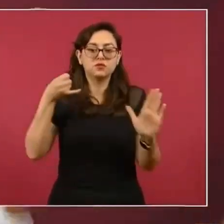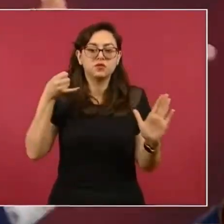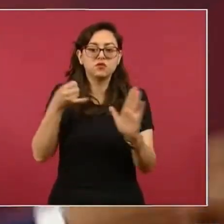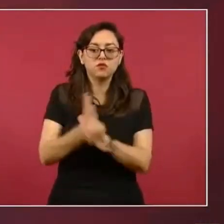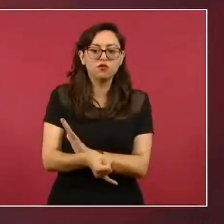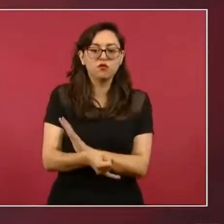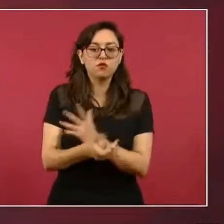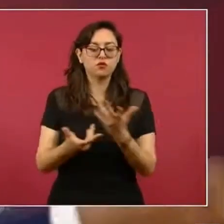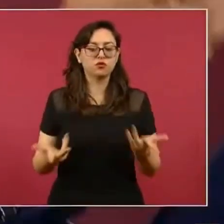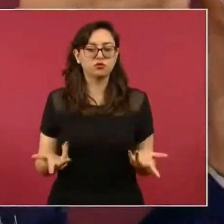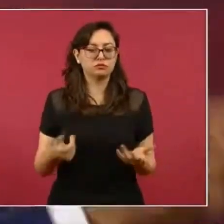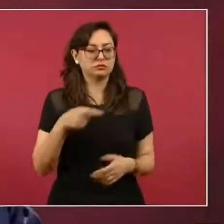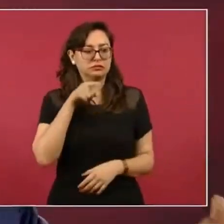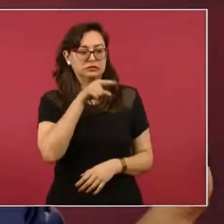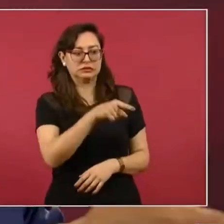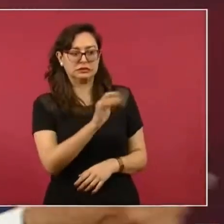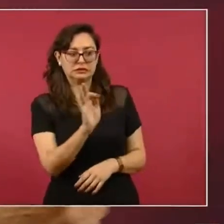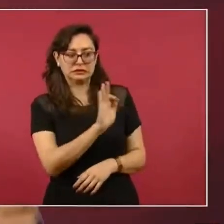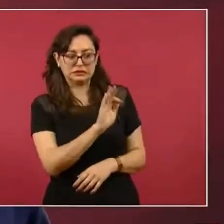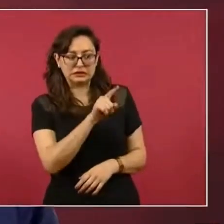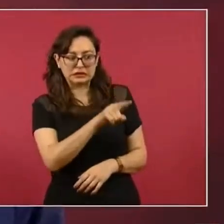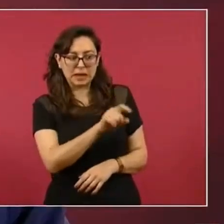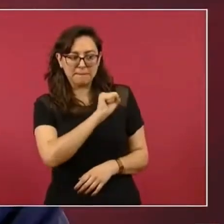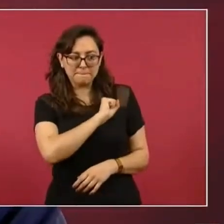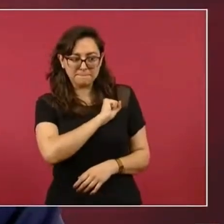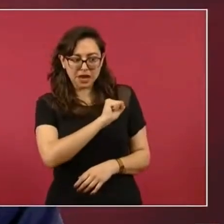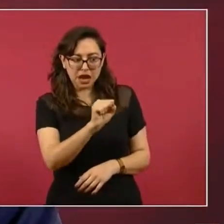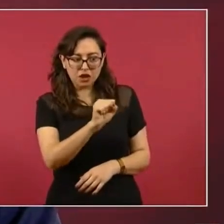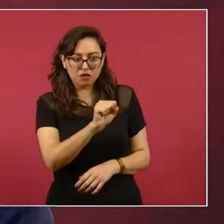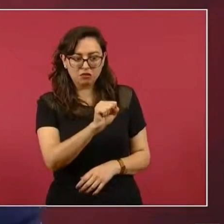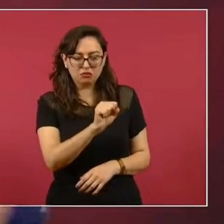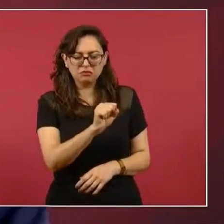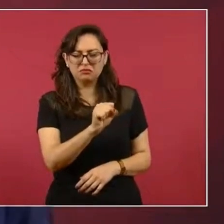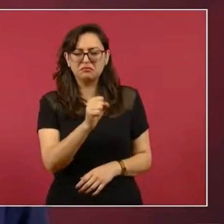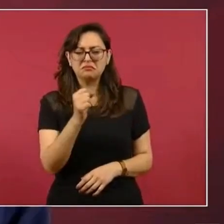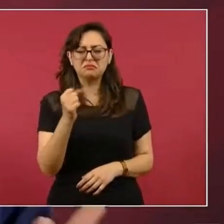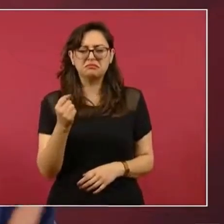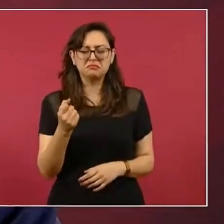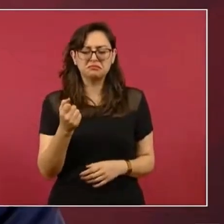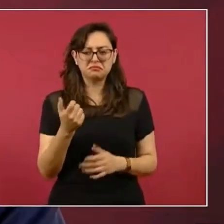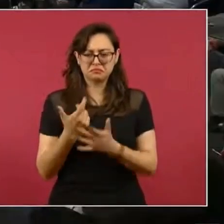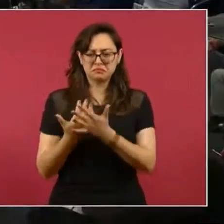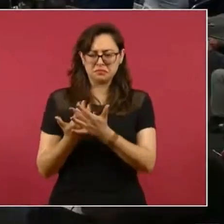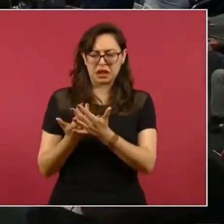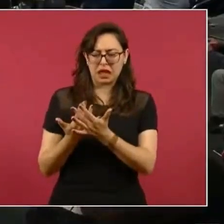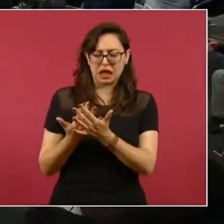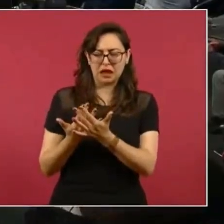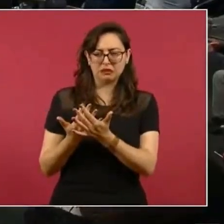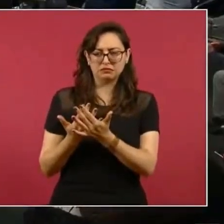le vas a dar libertad a un presunto delincuente. ¿Por qué no te esperas?